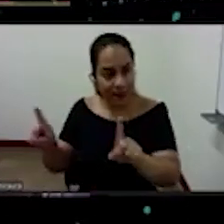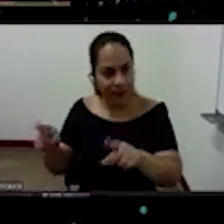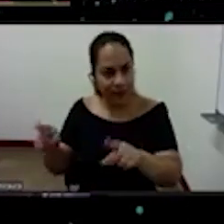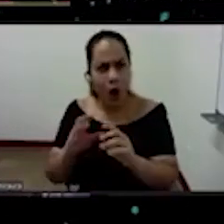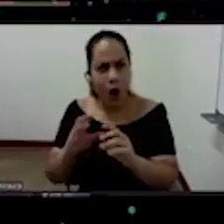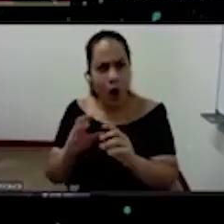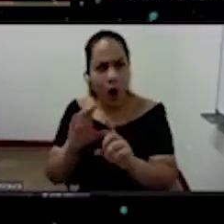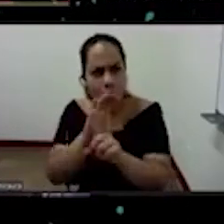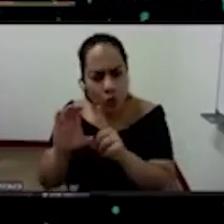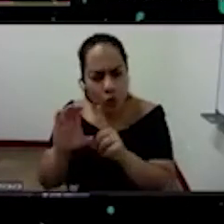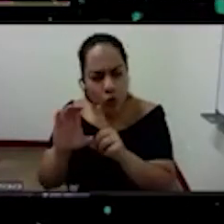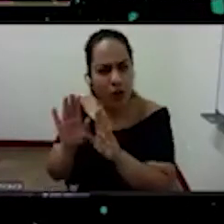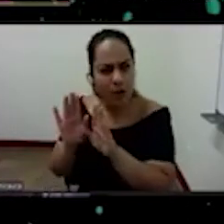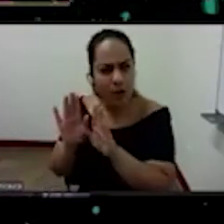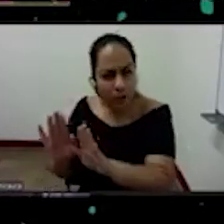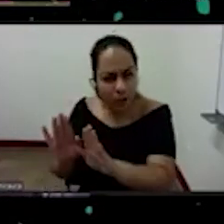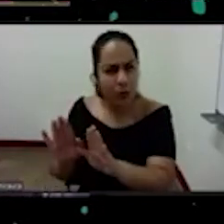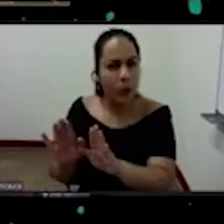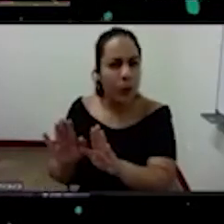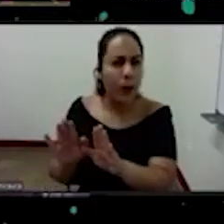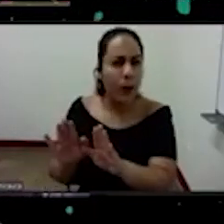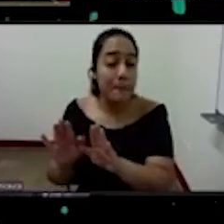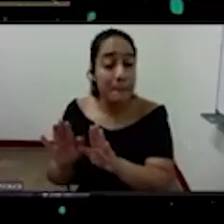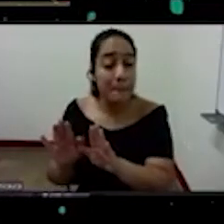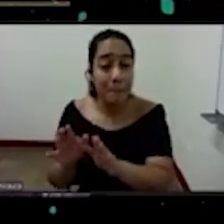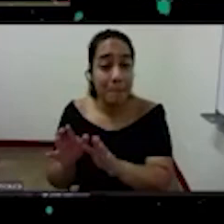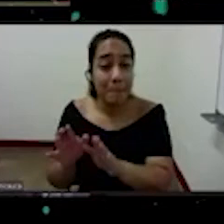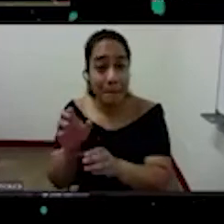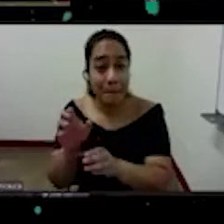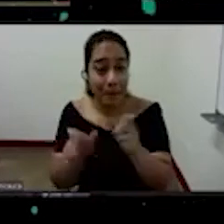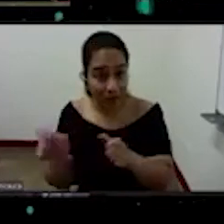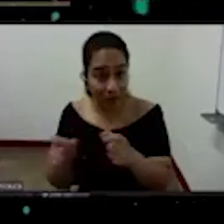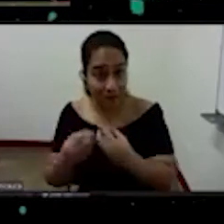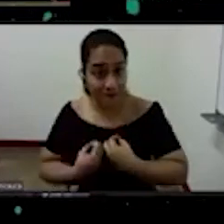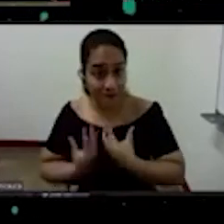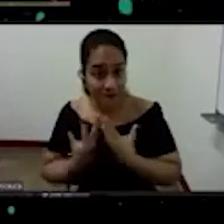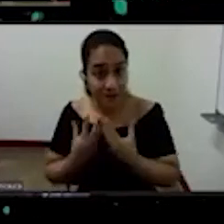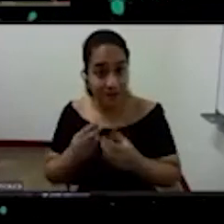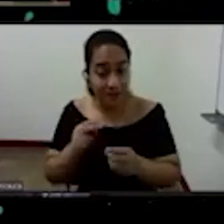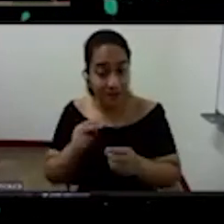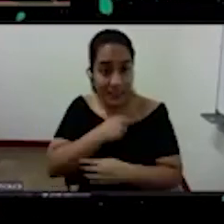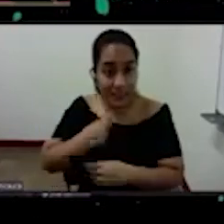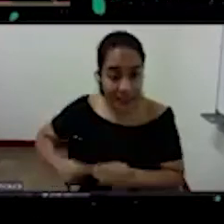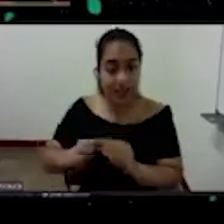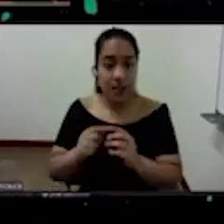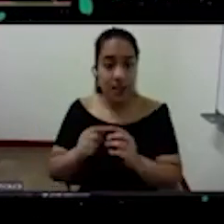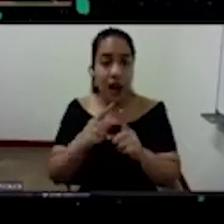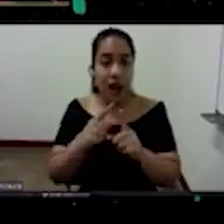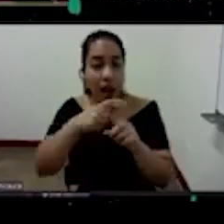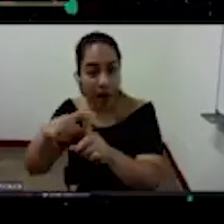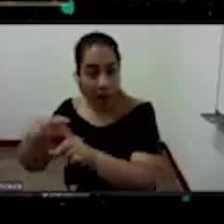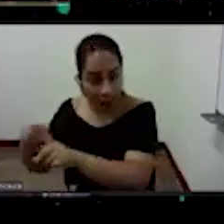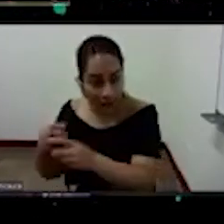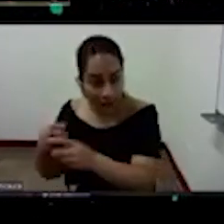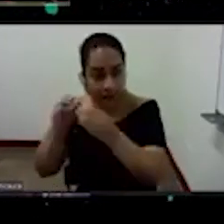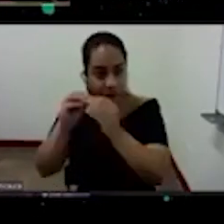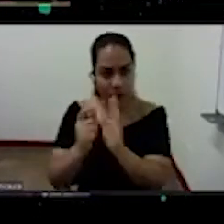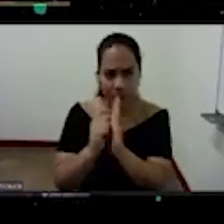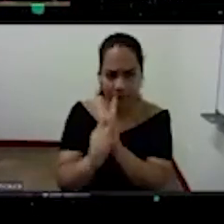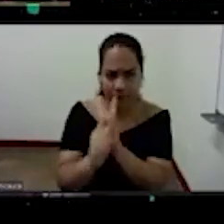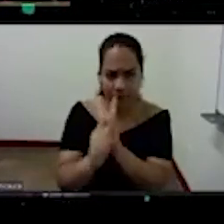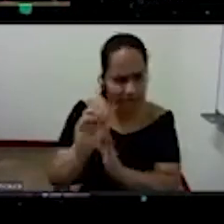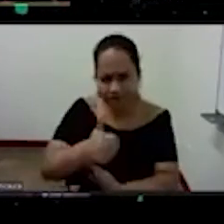el ciudadano chino la escritura siempre ha habido una función fundamental